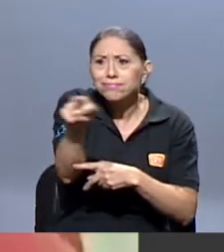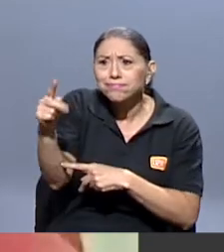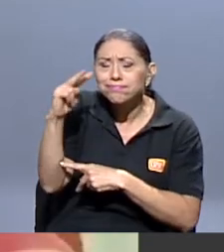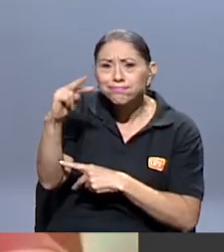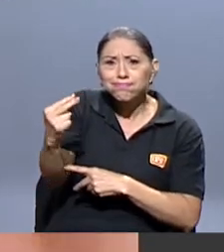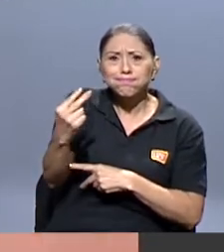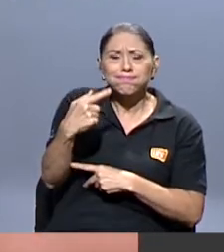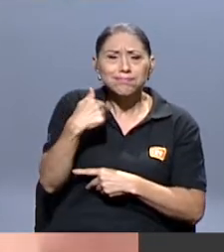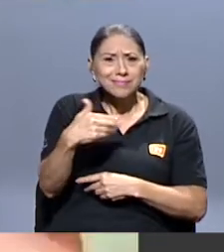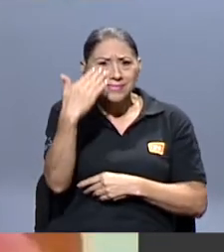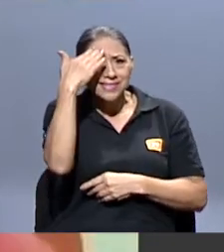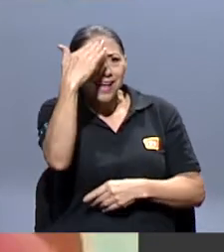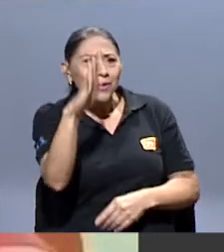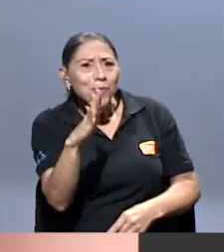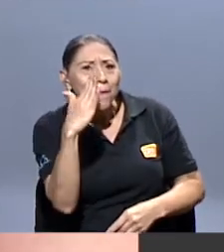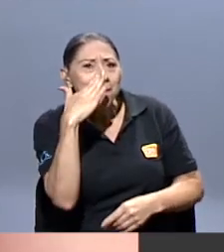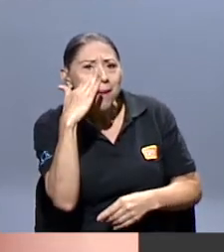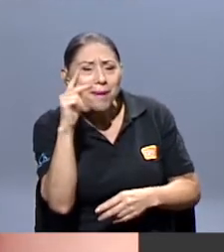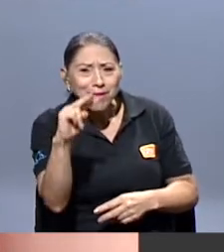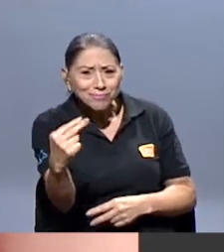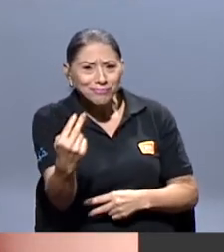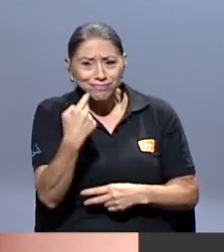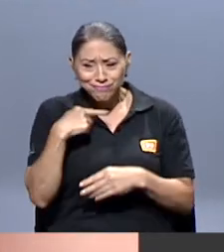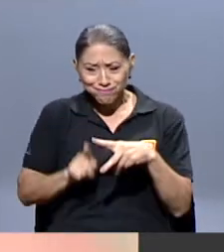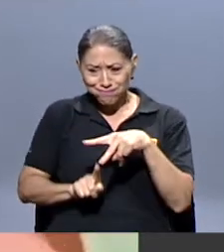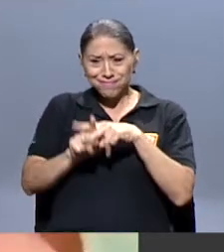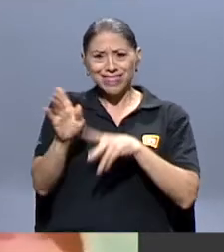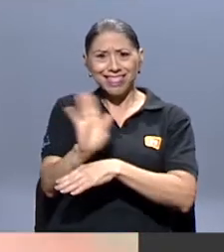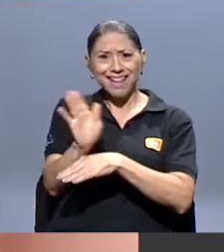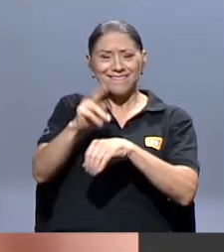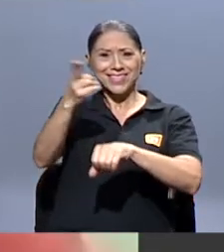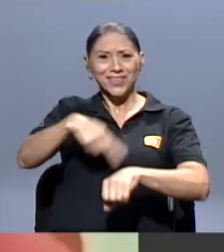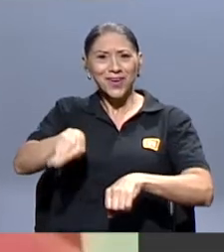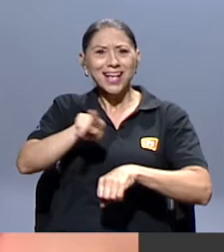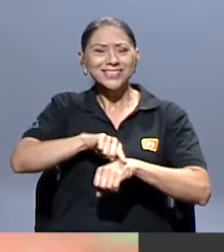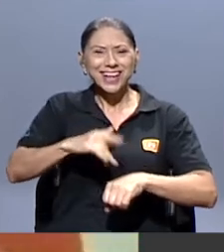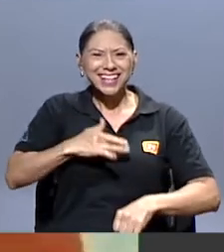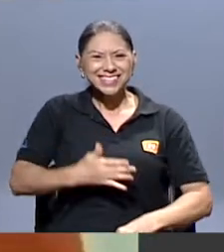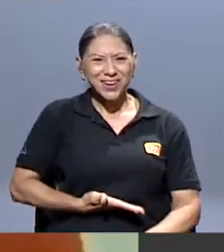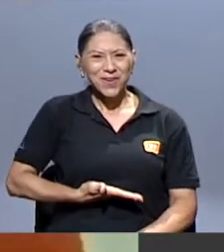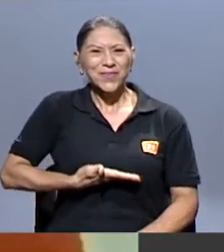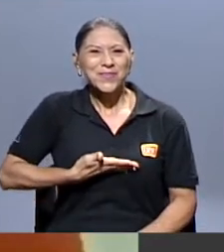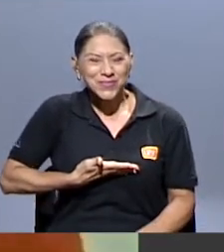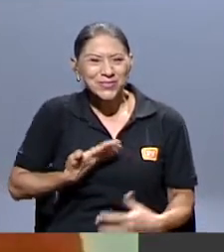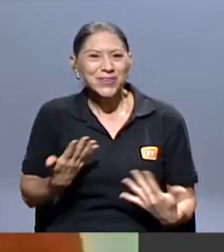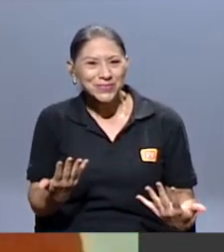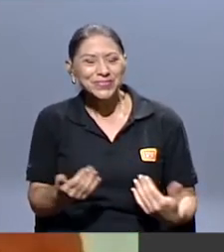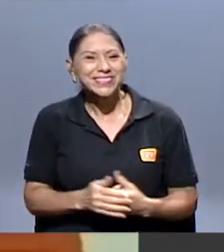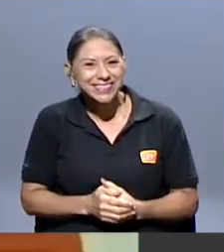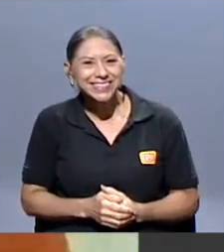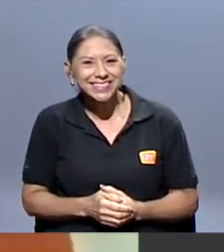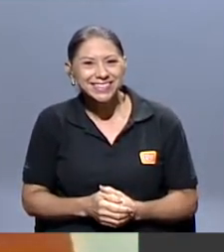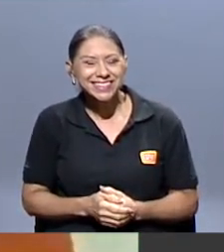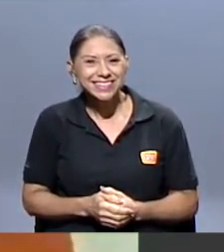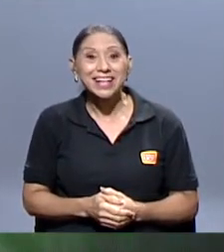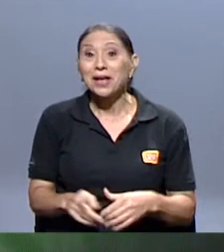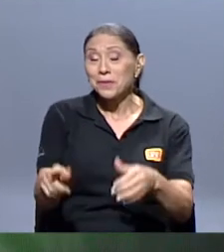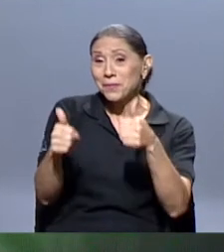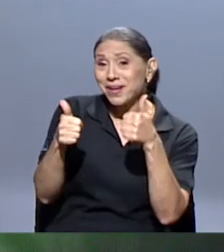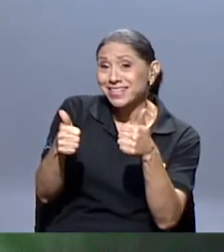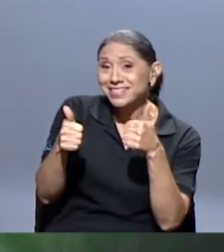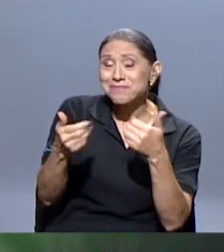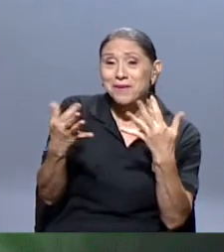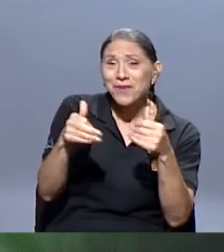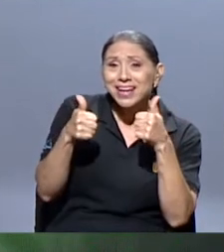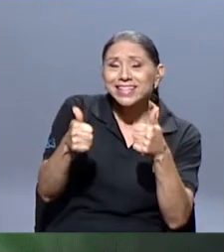le mando un saludo a mi mamá que ahí me está viendo saliendo en Televisión Nacional. Un orgullo para... Buenísima,